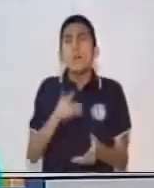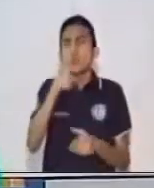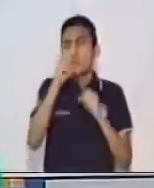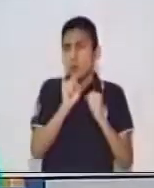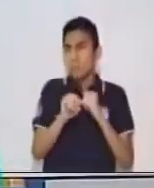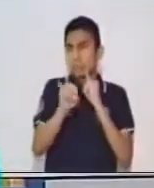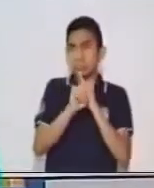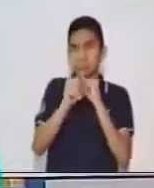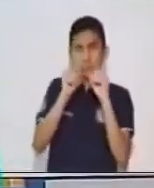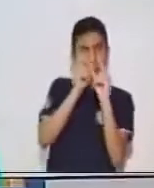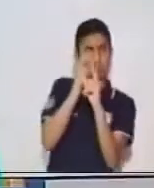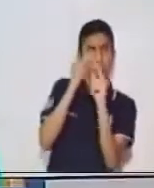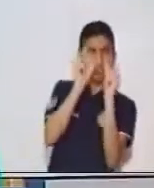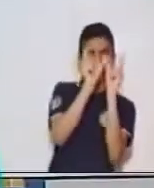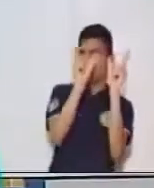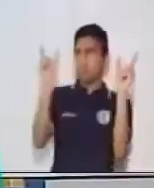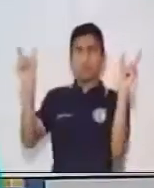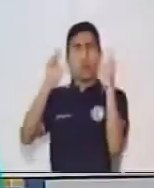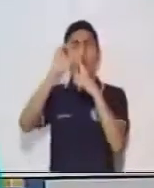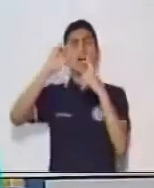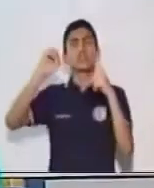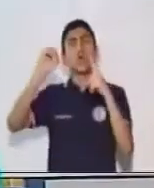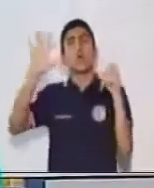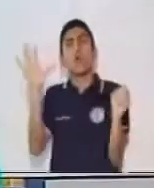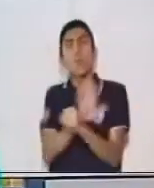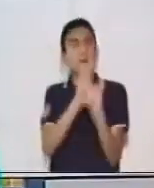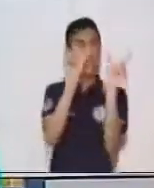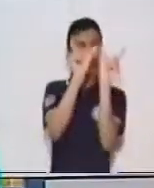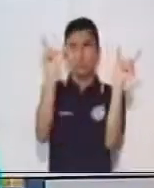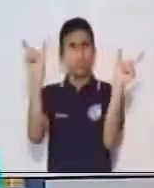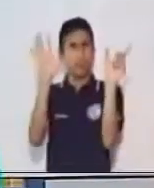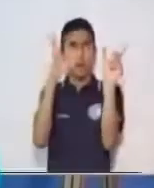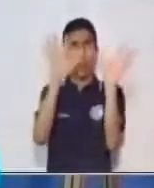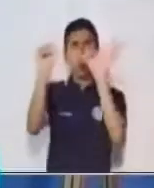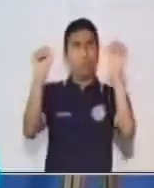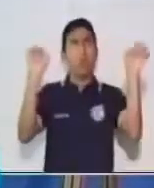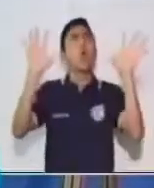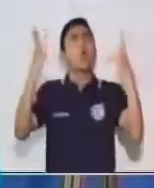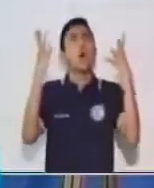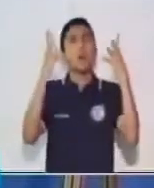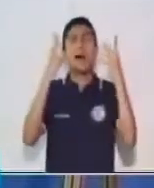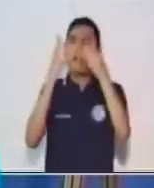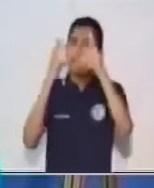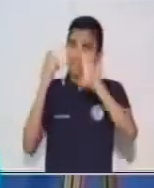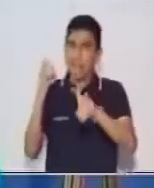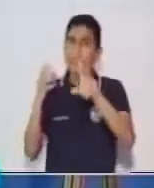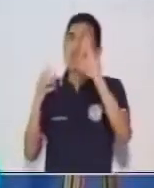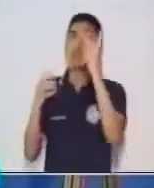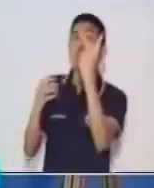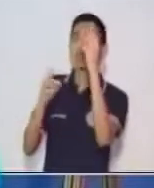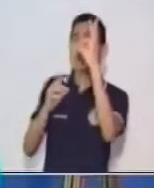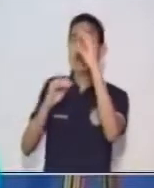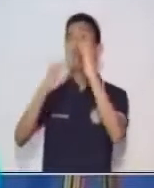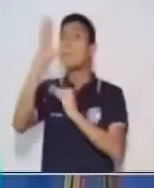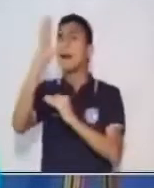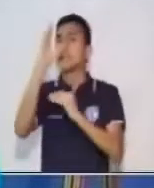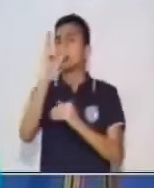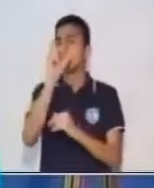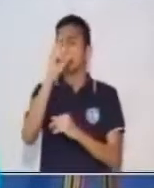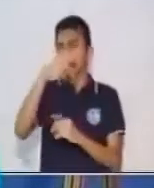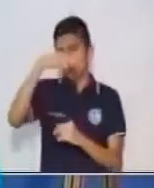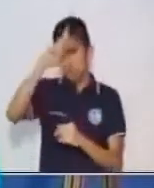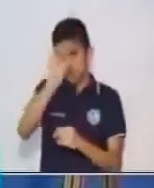identificar si es una oración compuesta o simple? identificando si tiene más de dos proposiciones o dos proposiciones